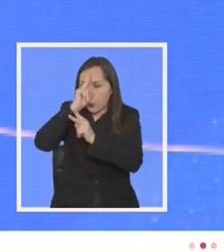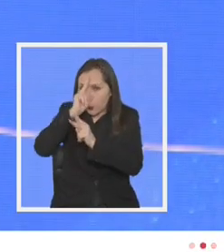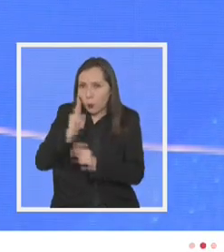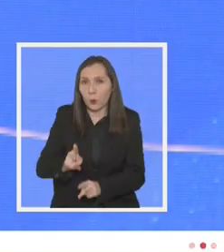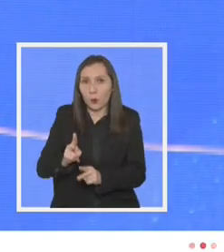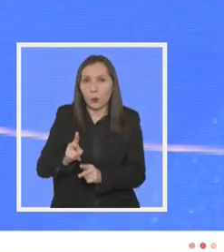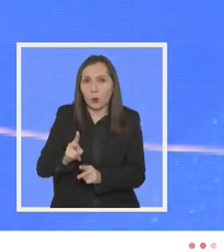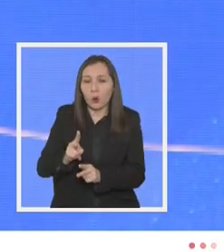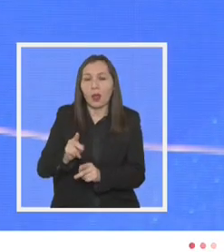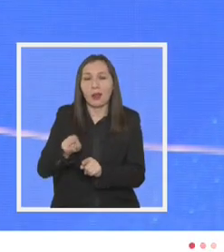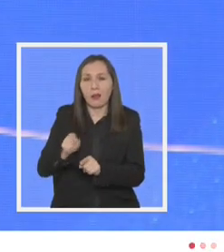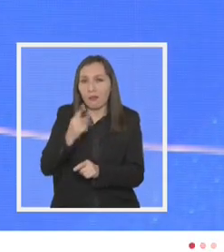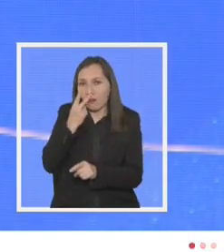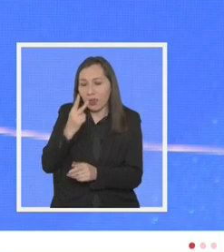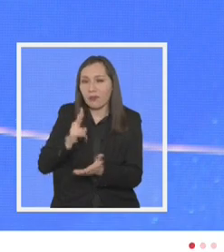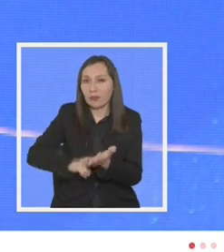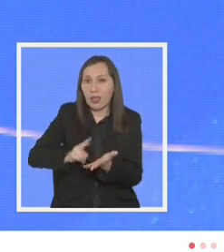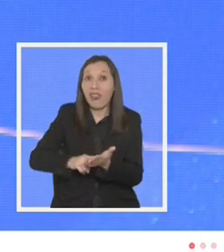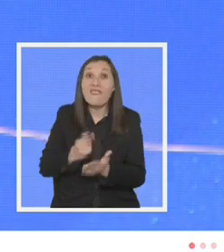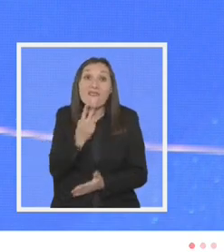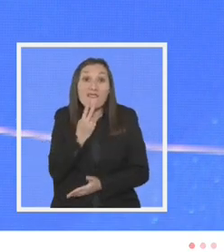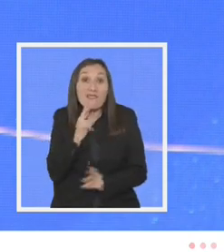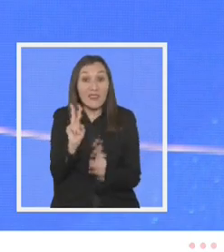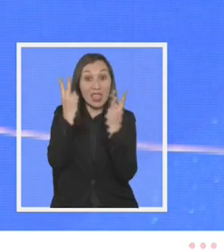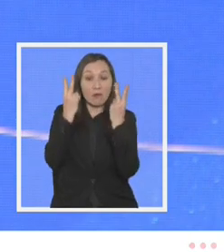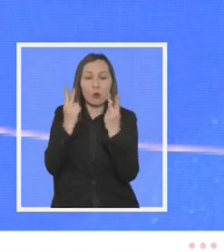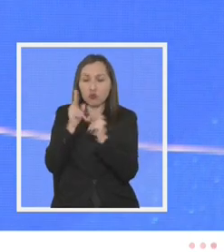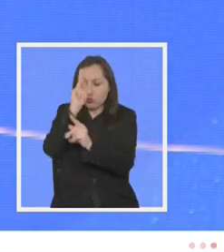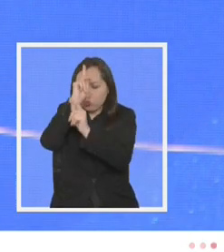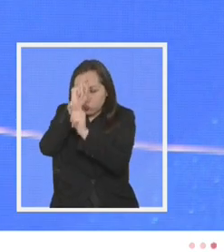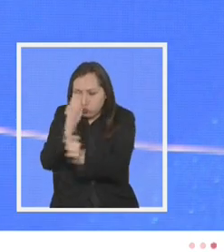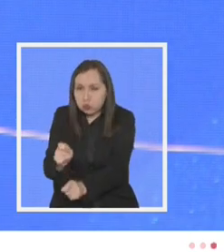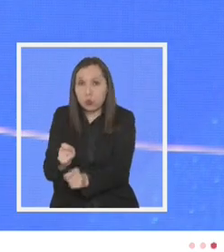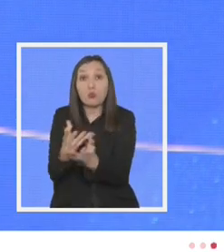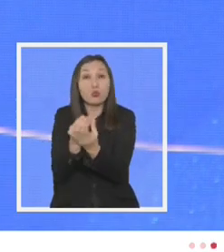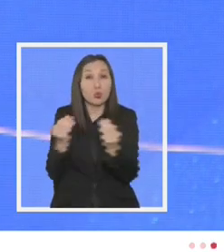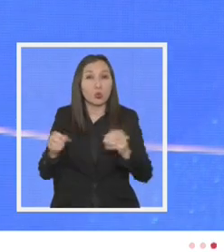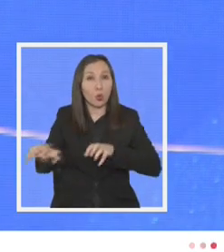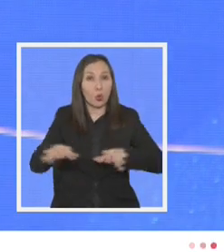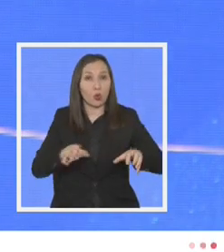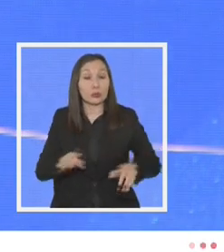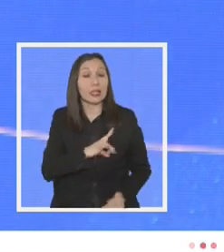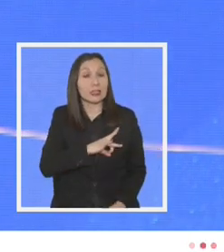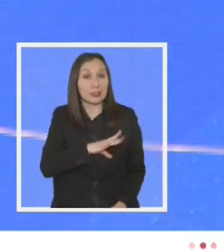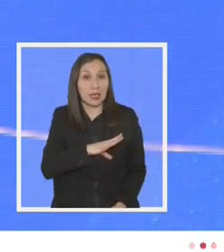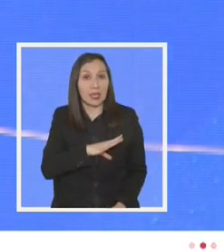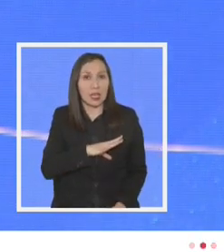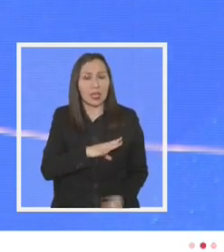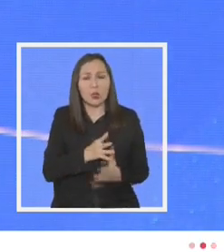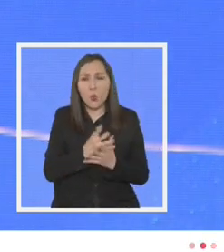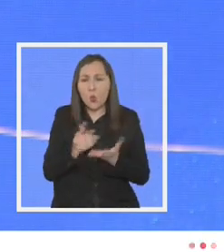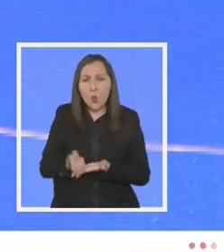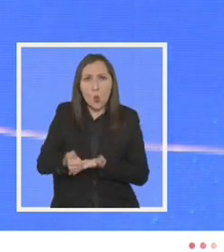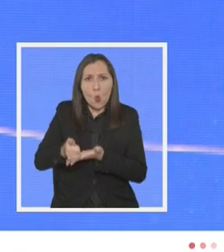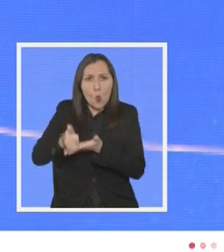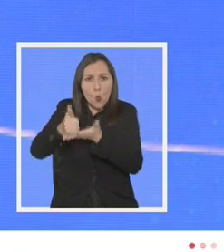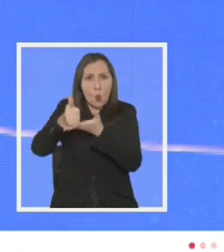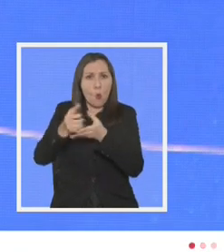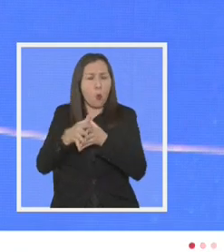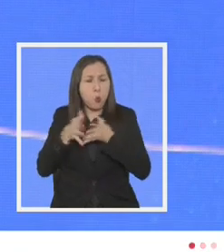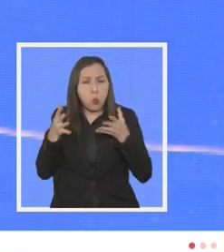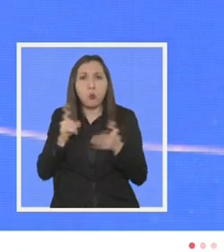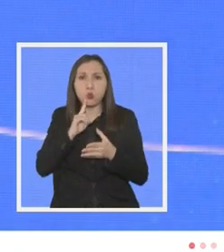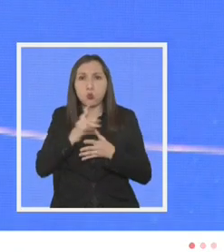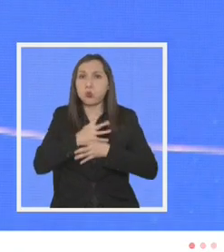y reconocer en vida son muchas las cosas en las que Chile es tremendo que tiene tremendas